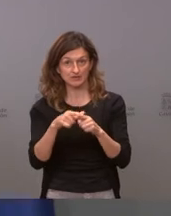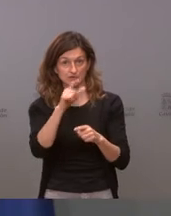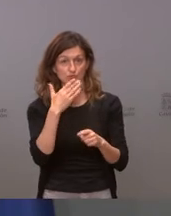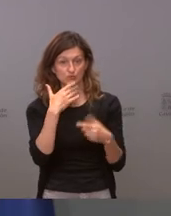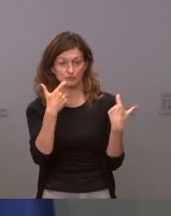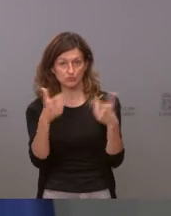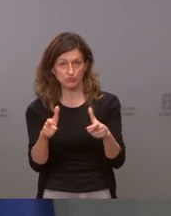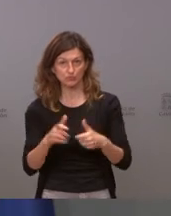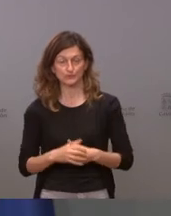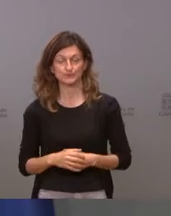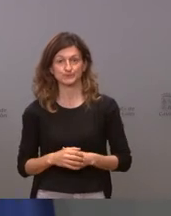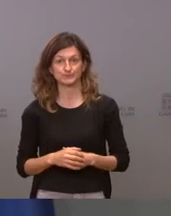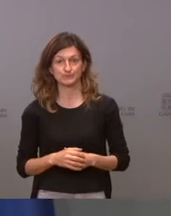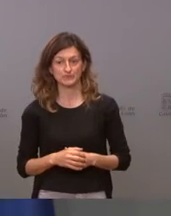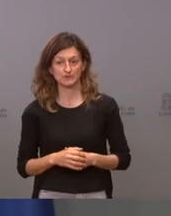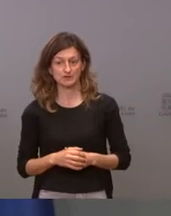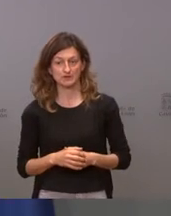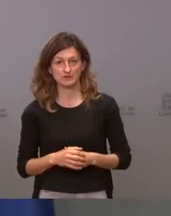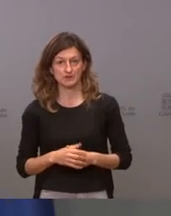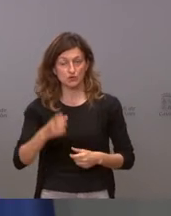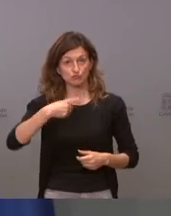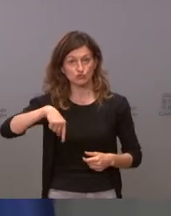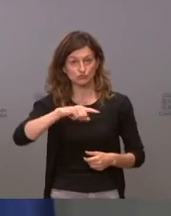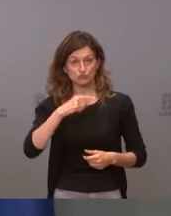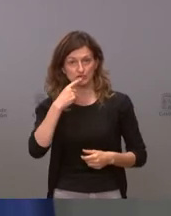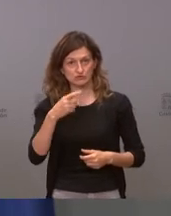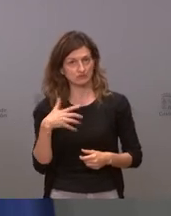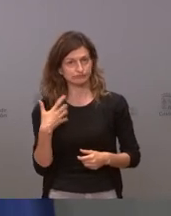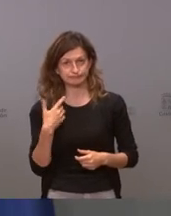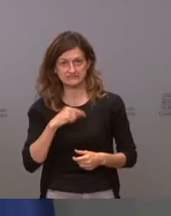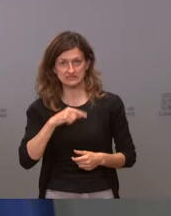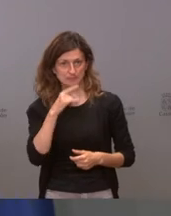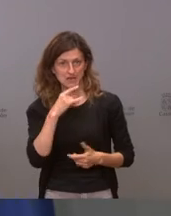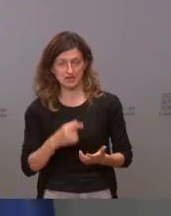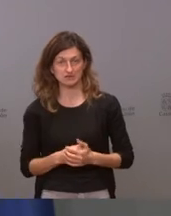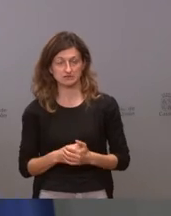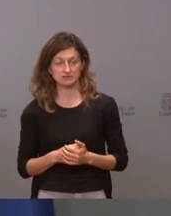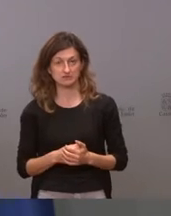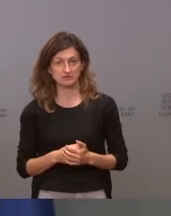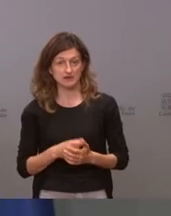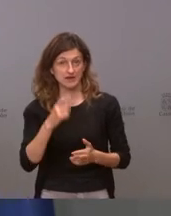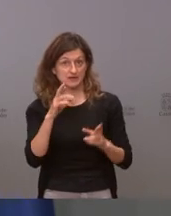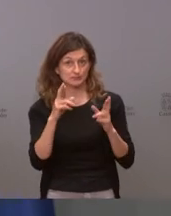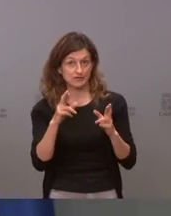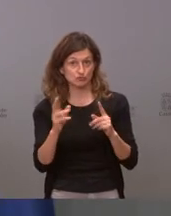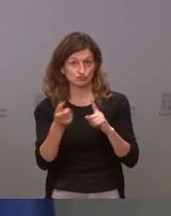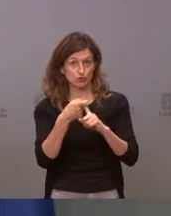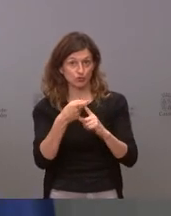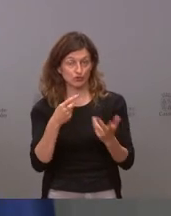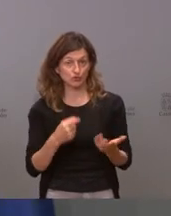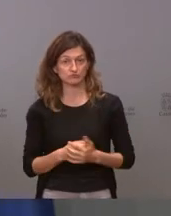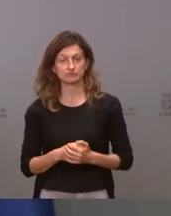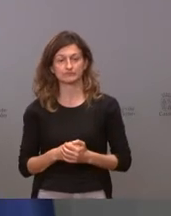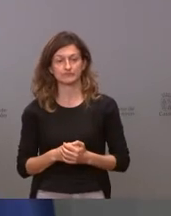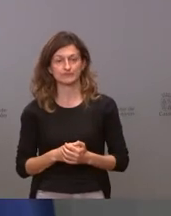nosotros ya hemos mostrado nuestro malestar por este asunto esperamos que este asunto se solucione creemos que se va a poder